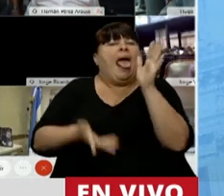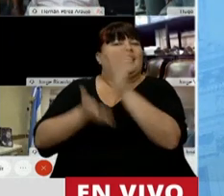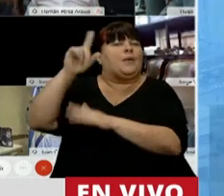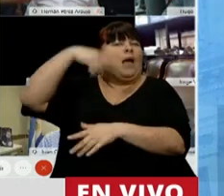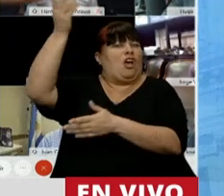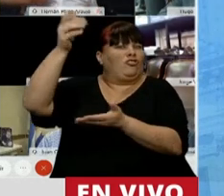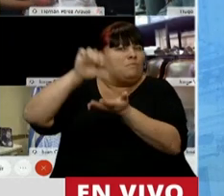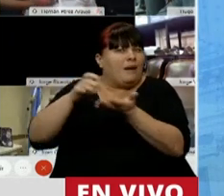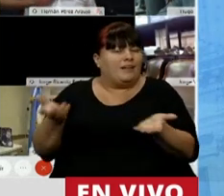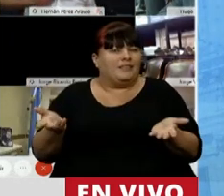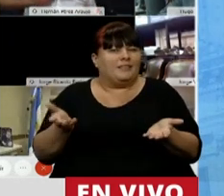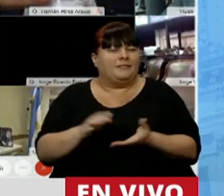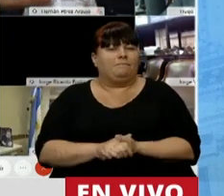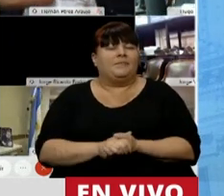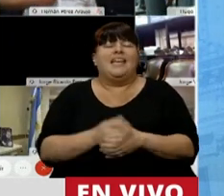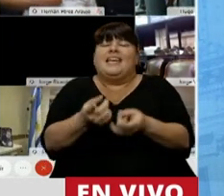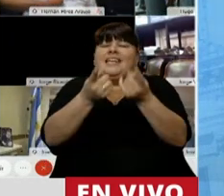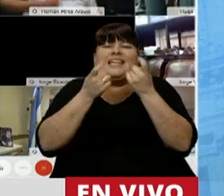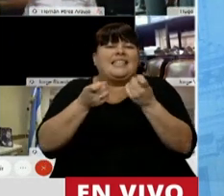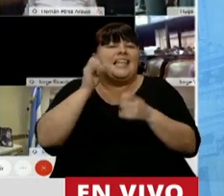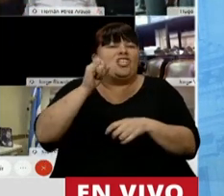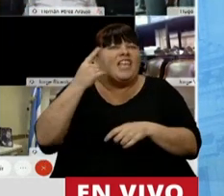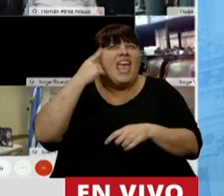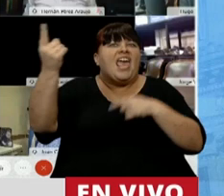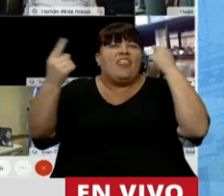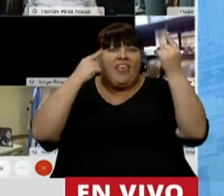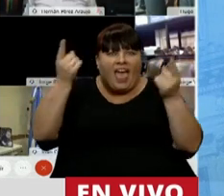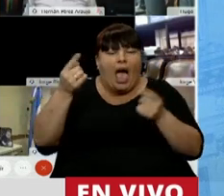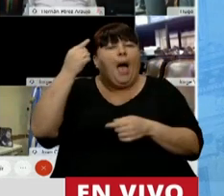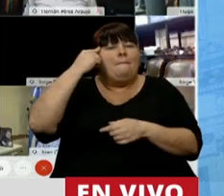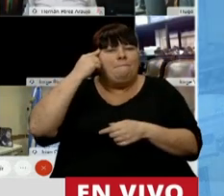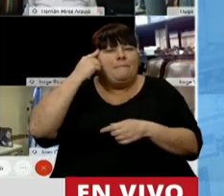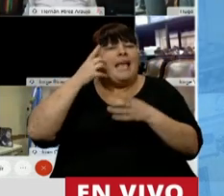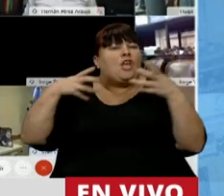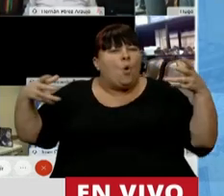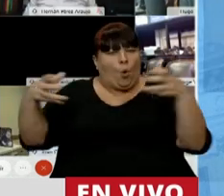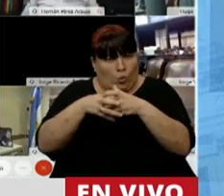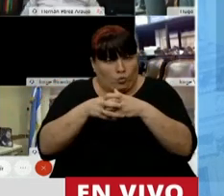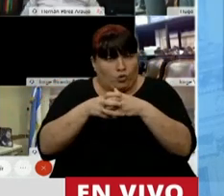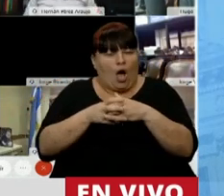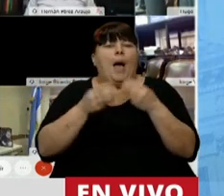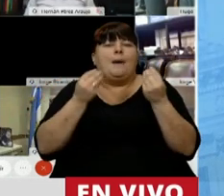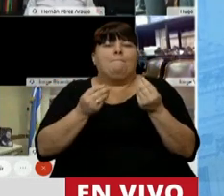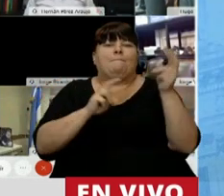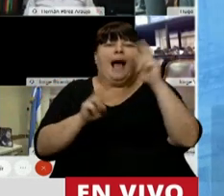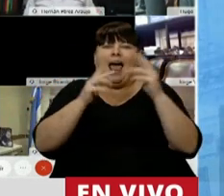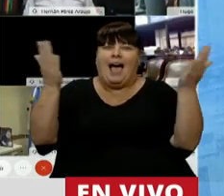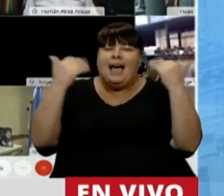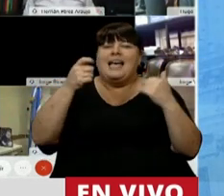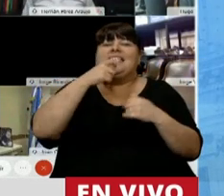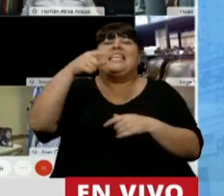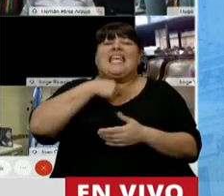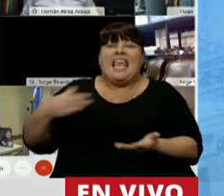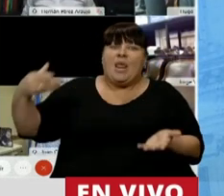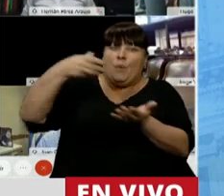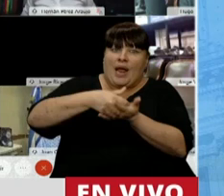vayan. Se necesita tener ideas, pensar en formas conjuntas para atraer a aquel que